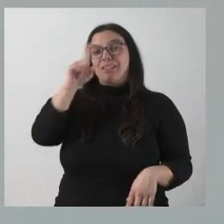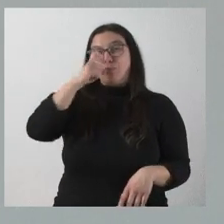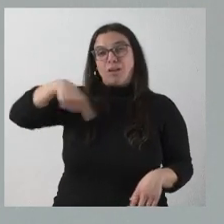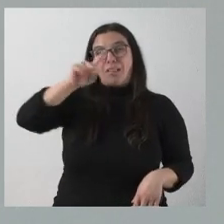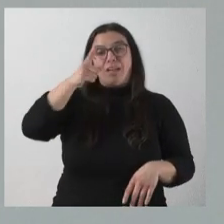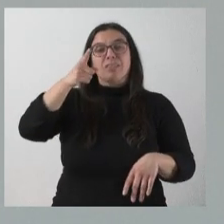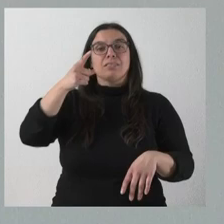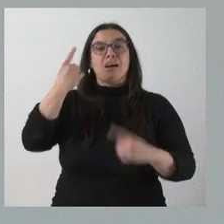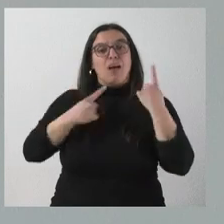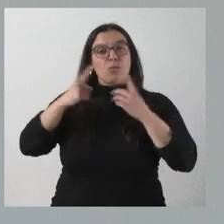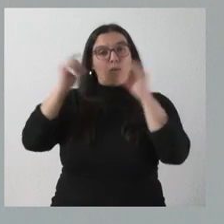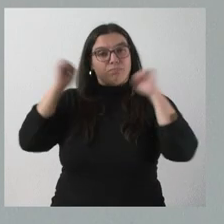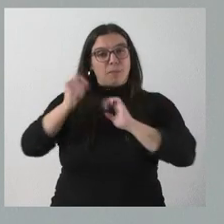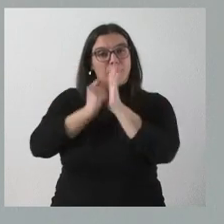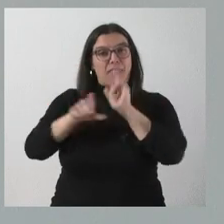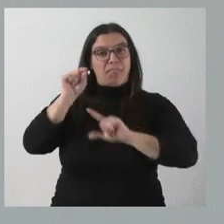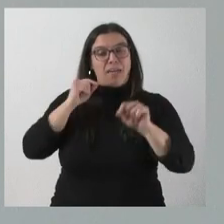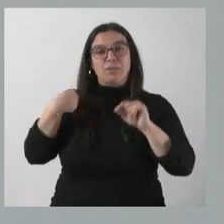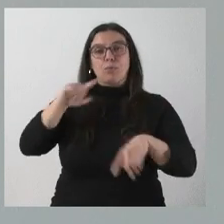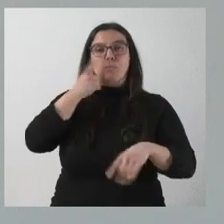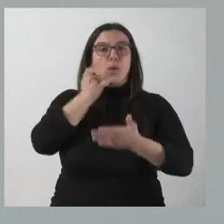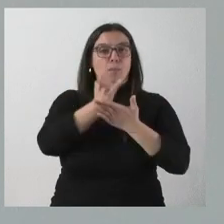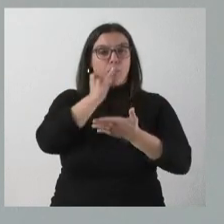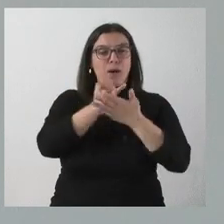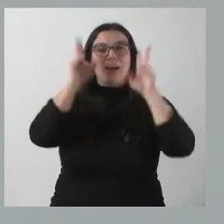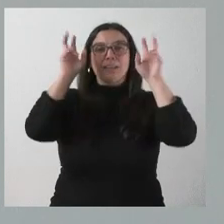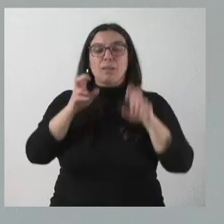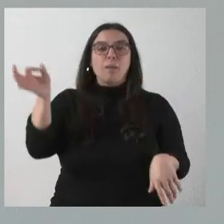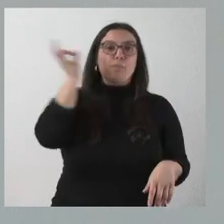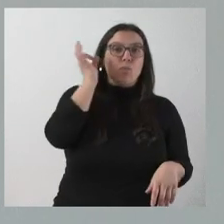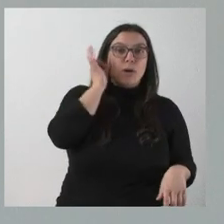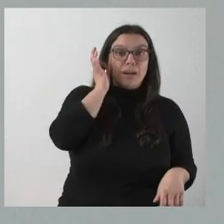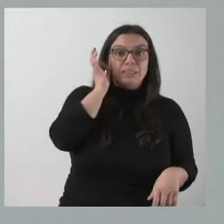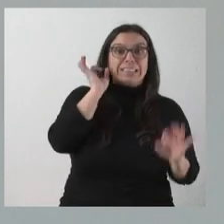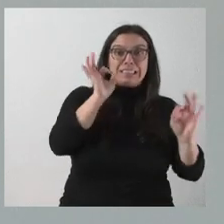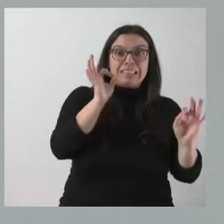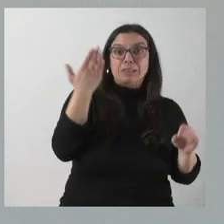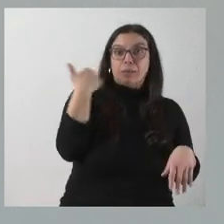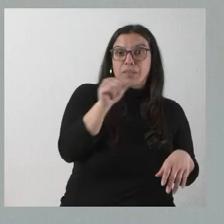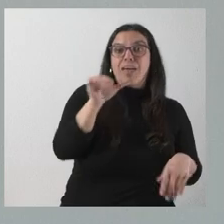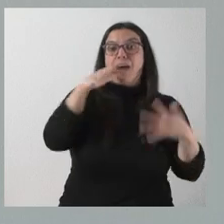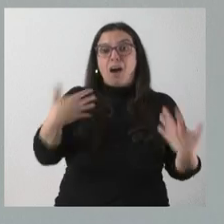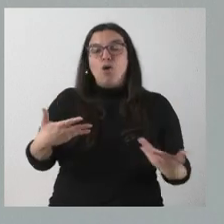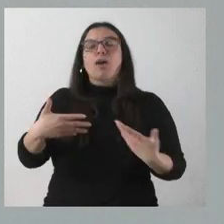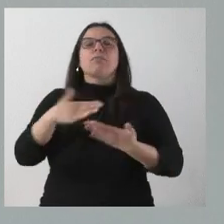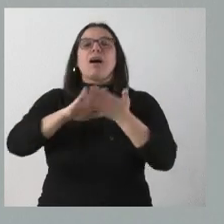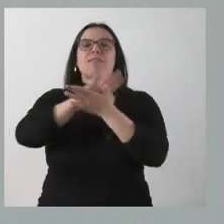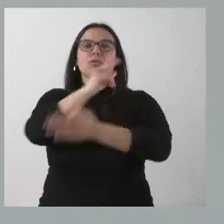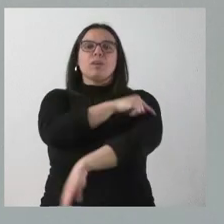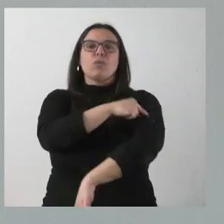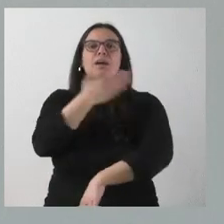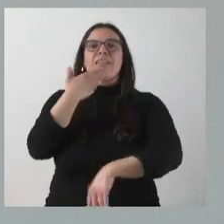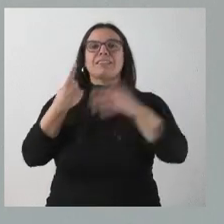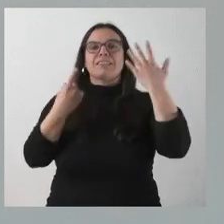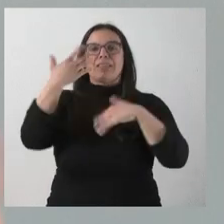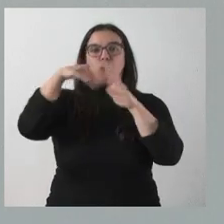ustedes en algunas medidas de pruebas diagnósticas en el caso de mujeres y aquí estamos hablando de vacunas en el caso de mayores de 65 años que,